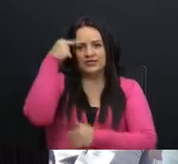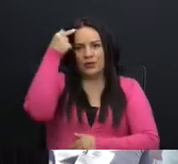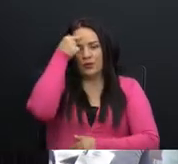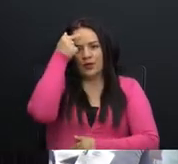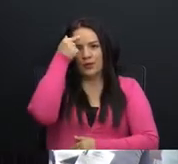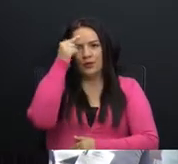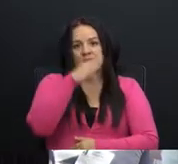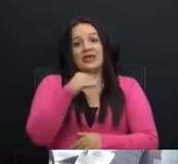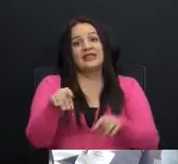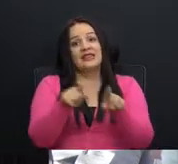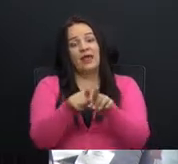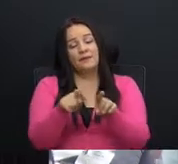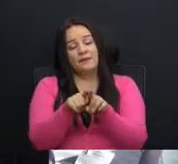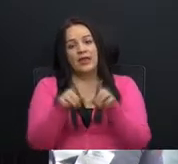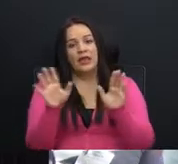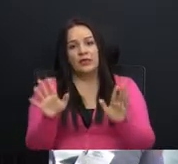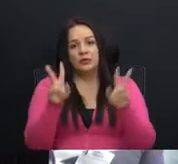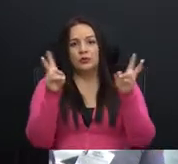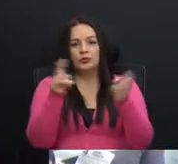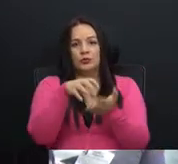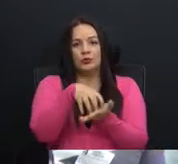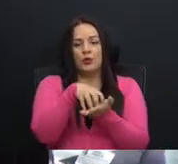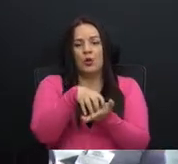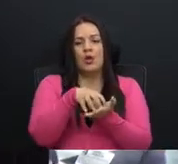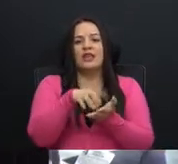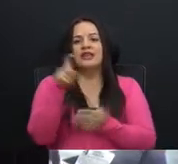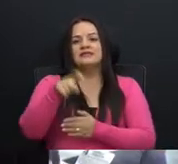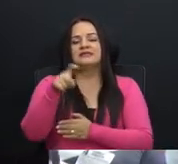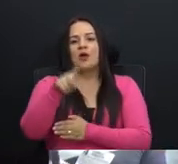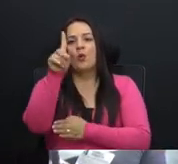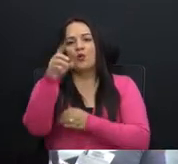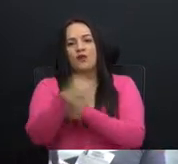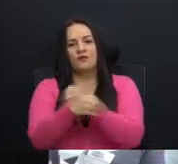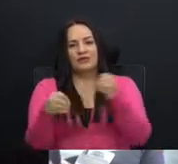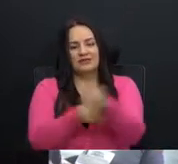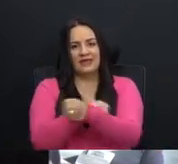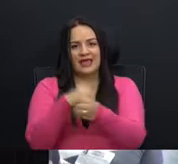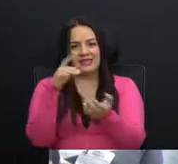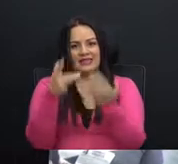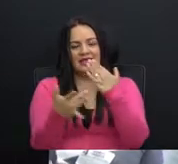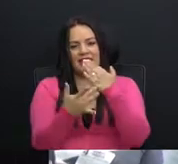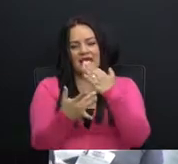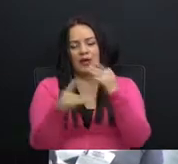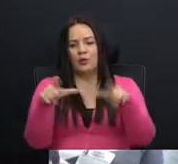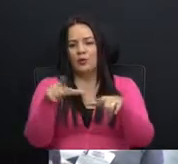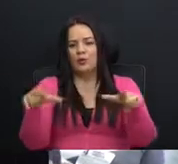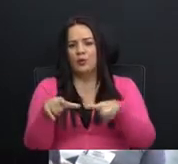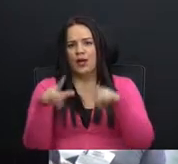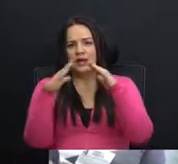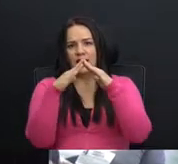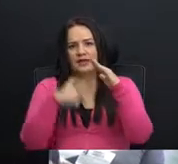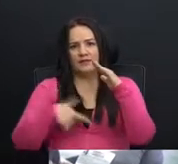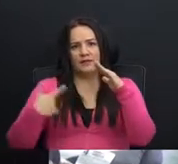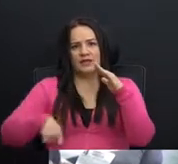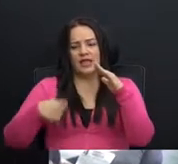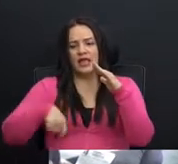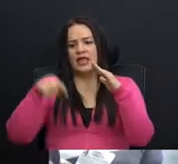está en tela de duda la necesidad de una oficina técnica en un espacio como casa presidencial que es un espacio